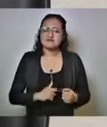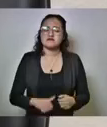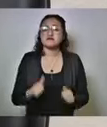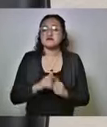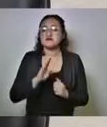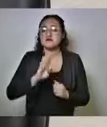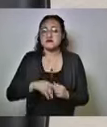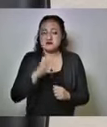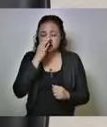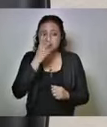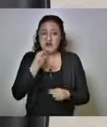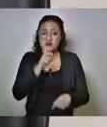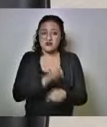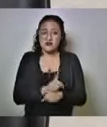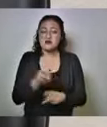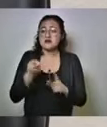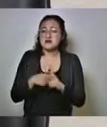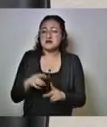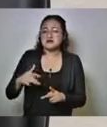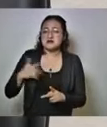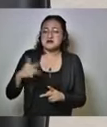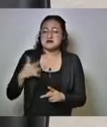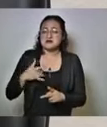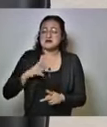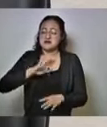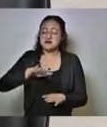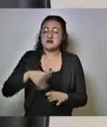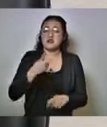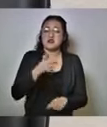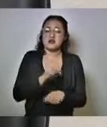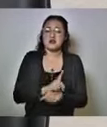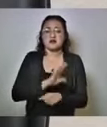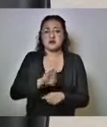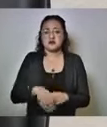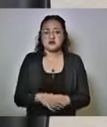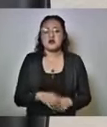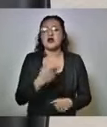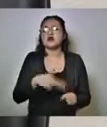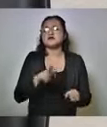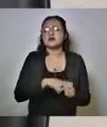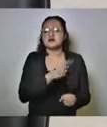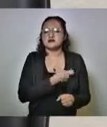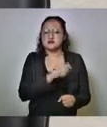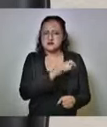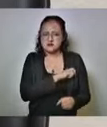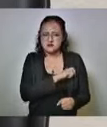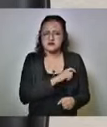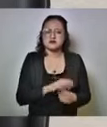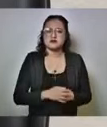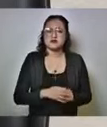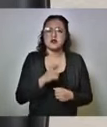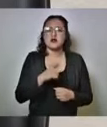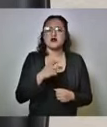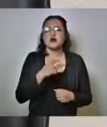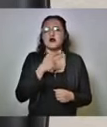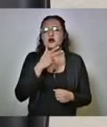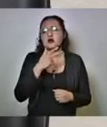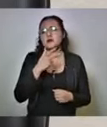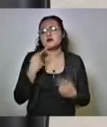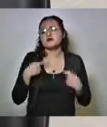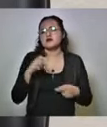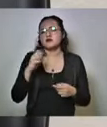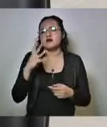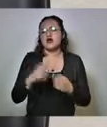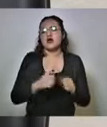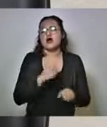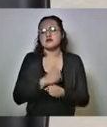falleció a las 48 horas de haber iniciado su sintomatología. En la beneficencia española, fallece una persona jubilada de 64 años